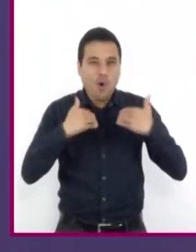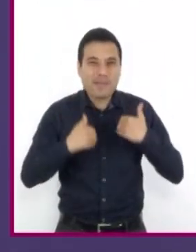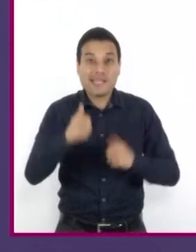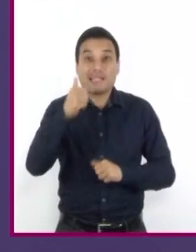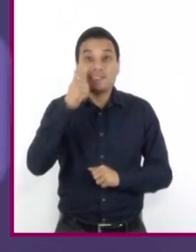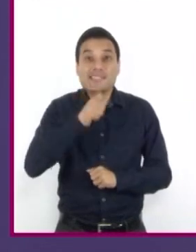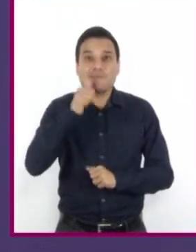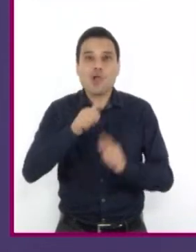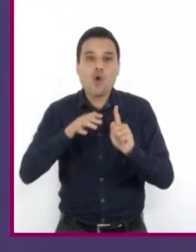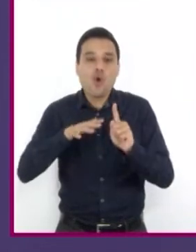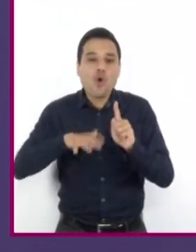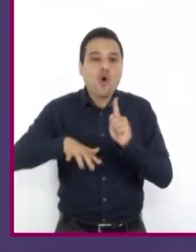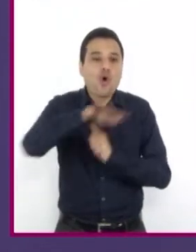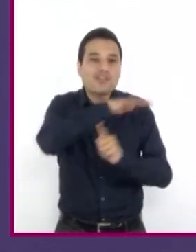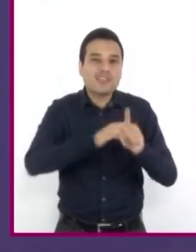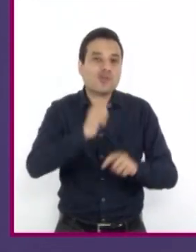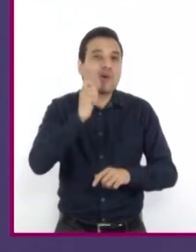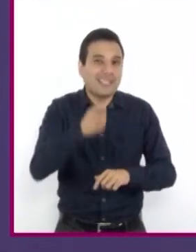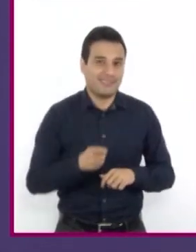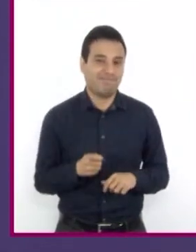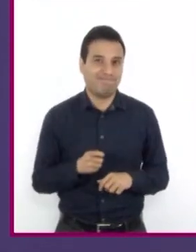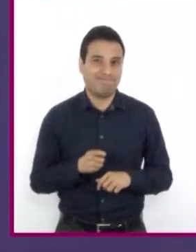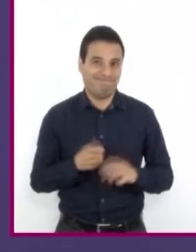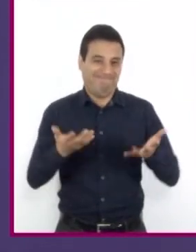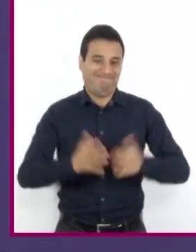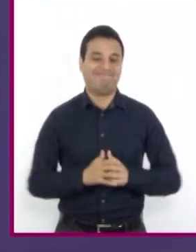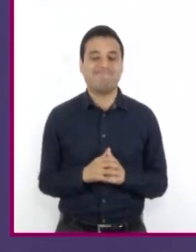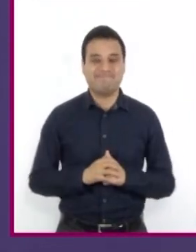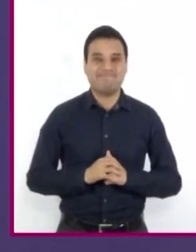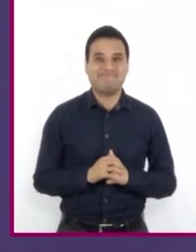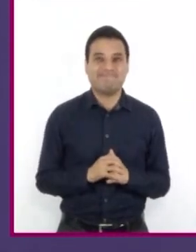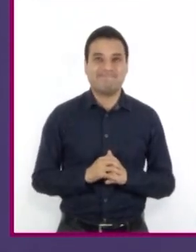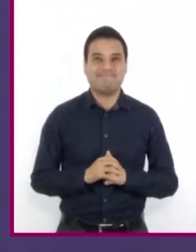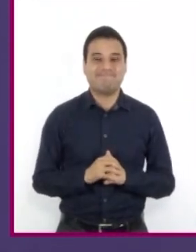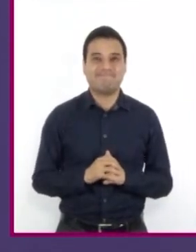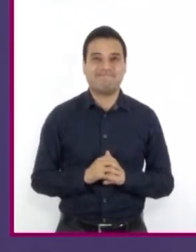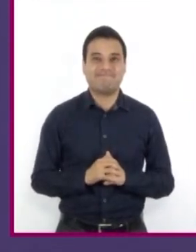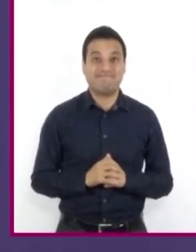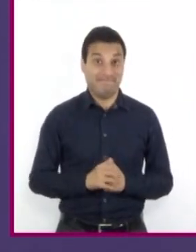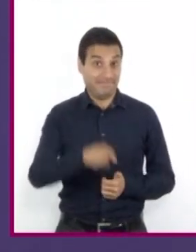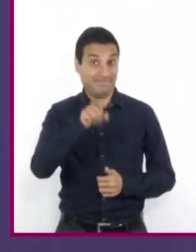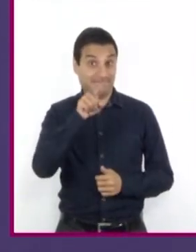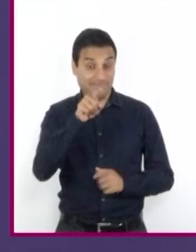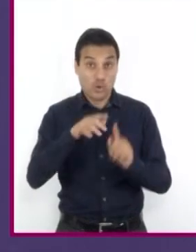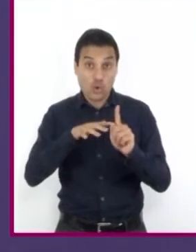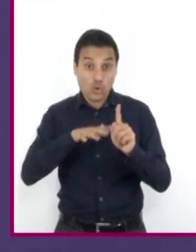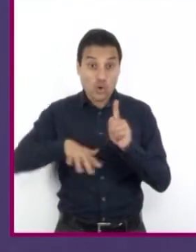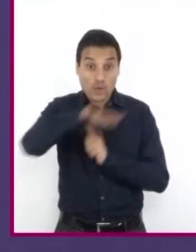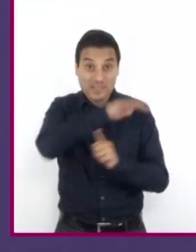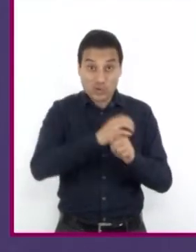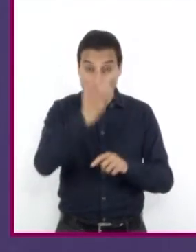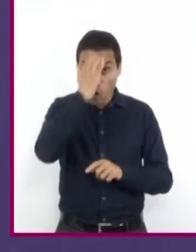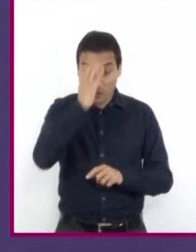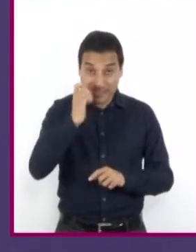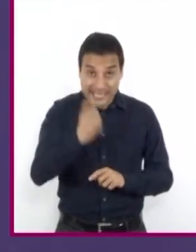circunstancias específicas por las que estamos atravesando. Entre mejor entendamos el contexto, más podremos comprender las diversas